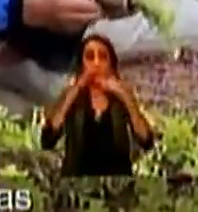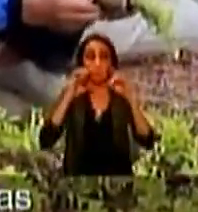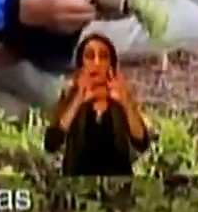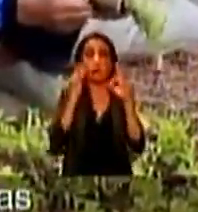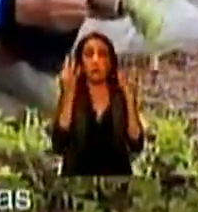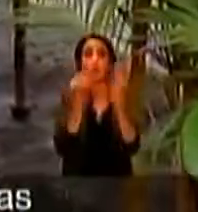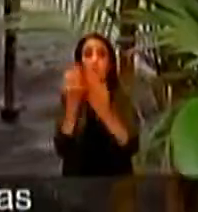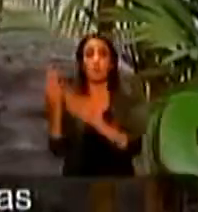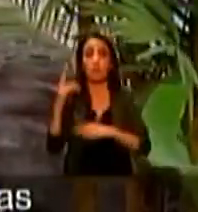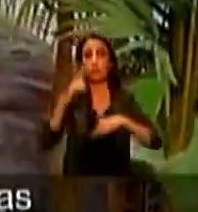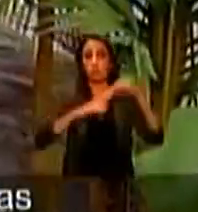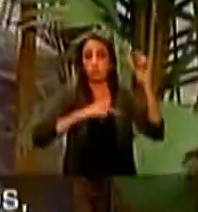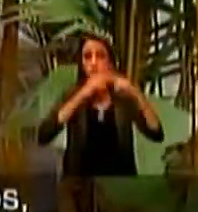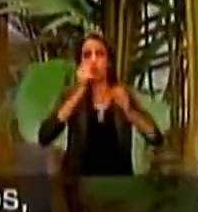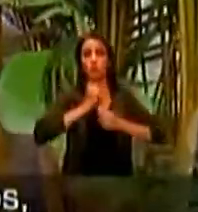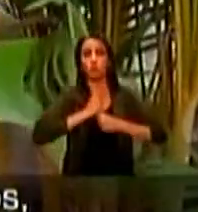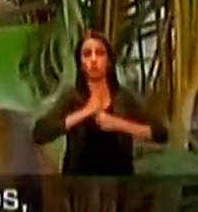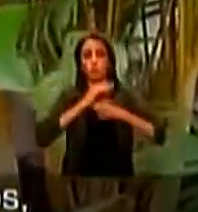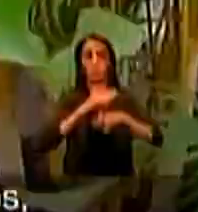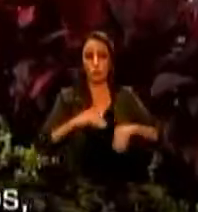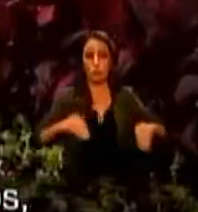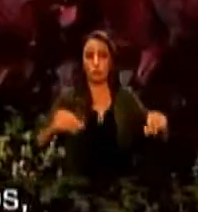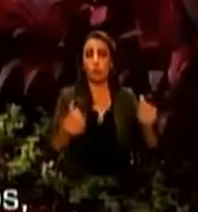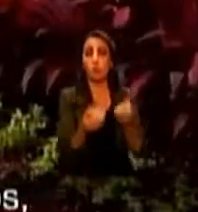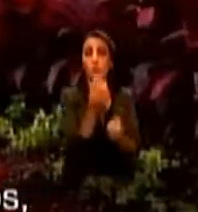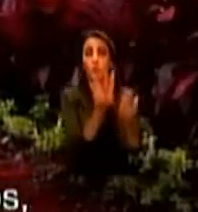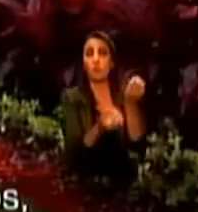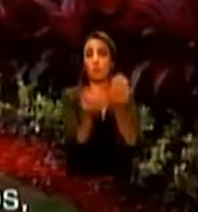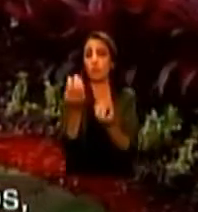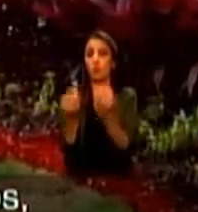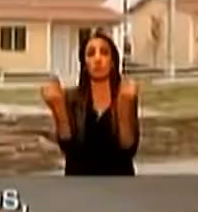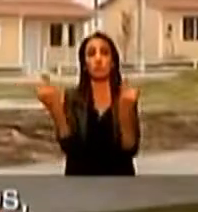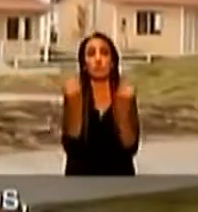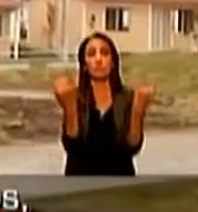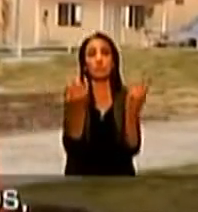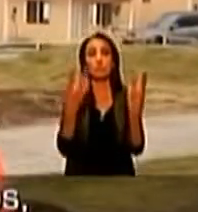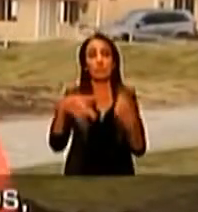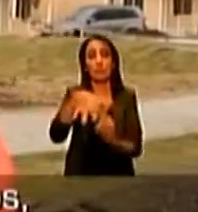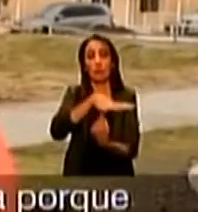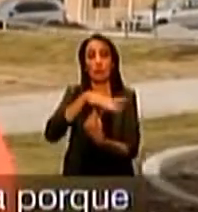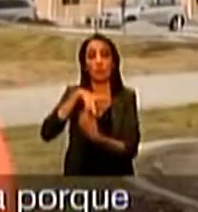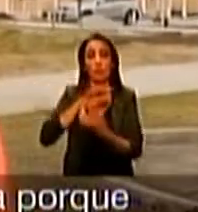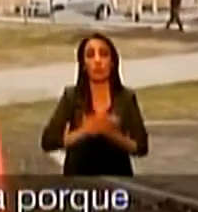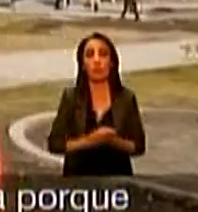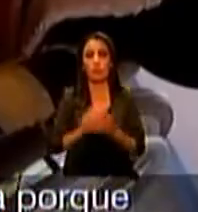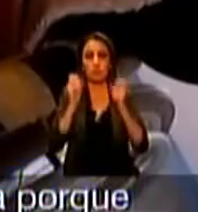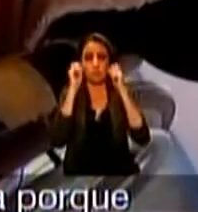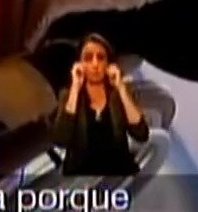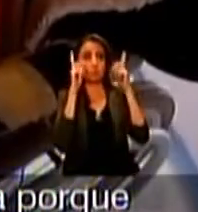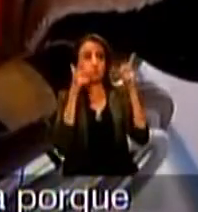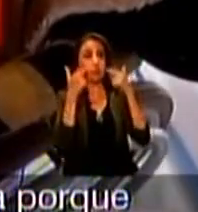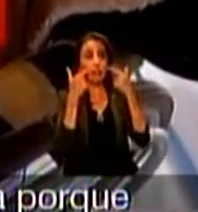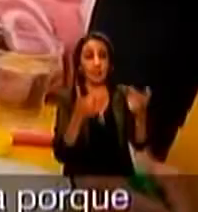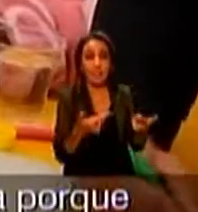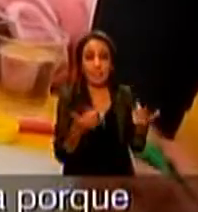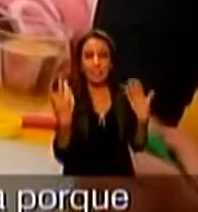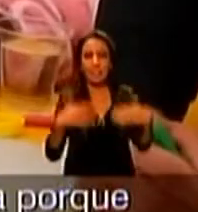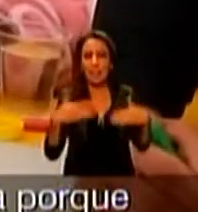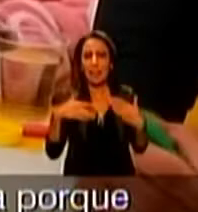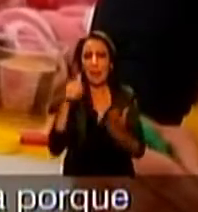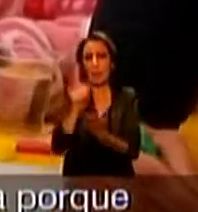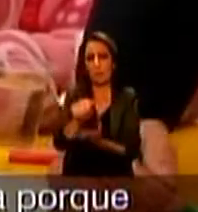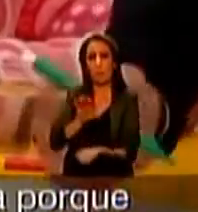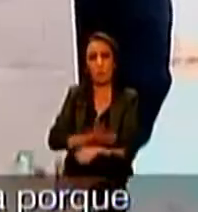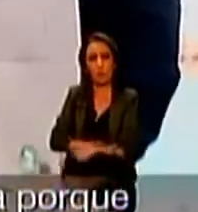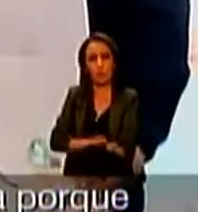beneficiarias han logrado construir sus propios puertos orgánicos, espacios verdes y parques. Me quedé gratamente sorprendida porque estamos